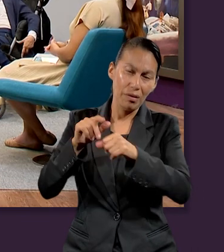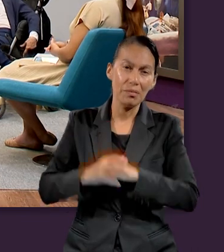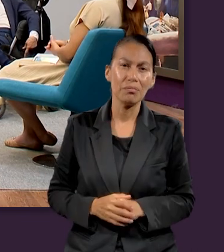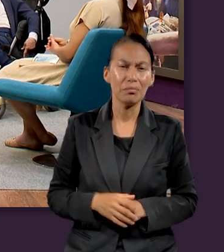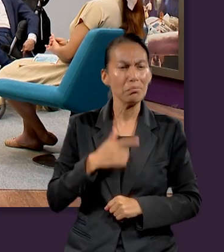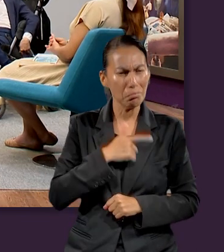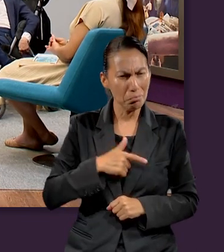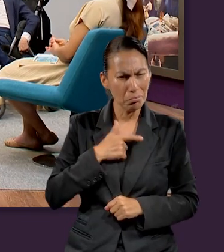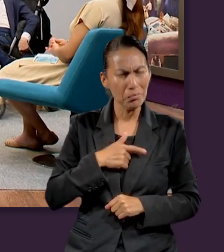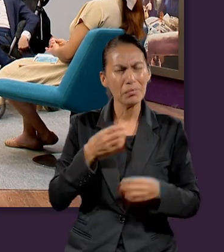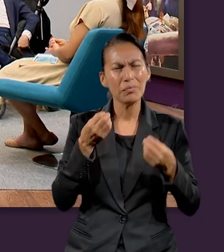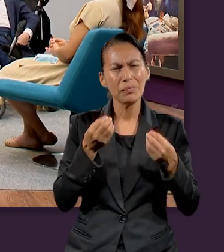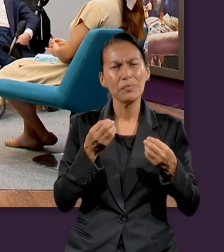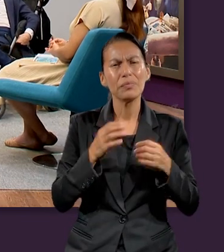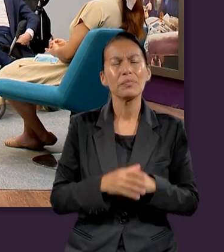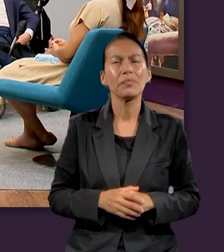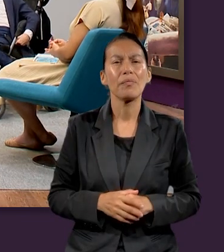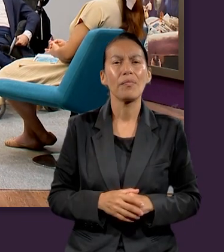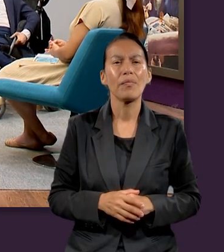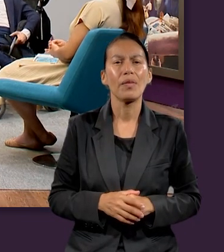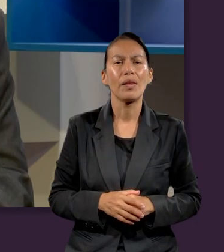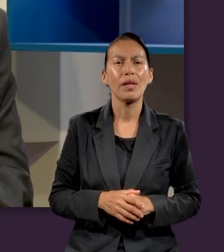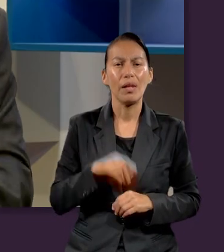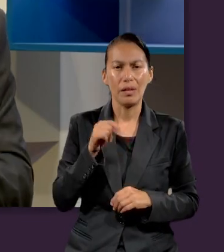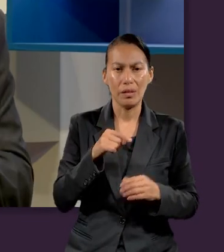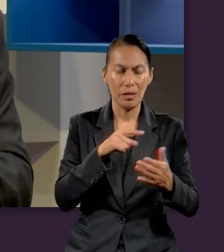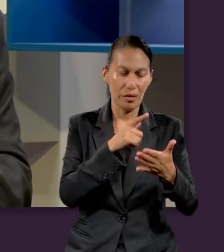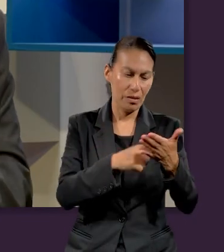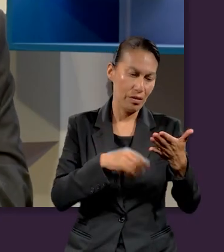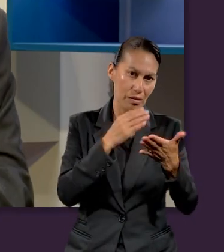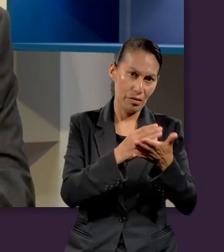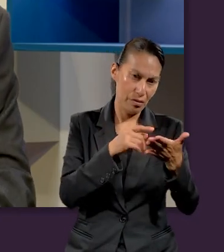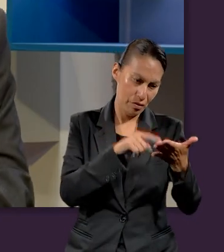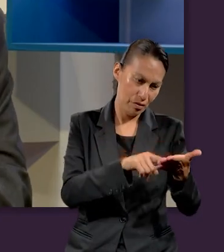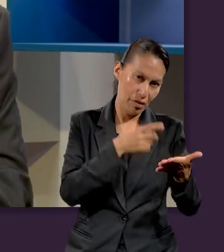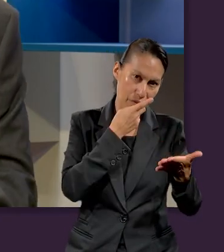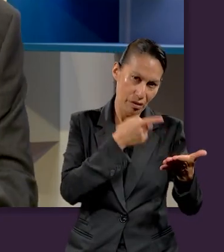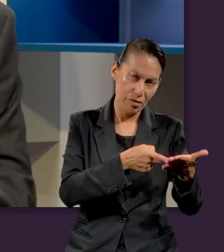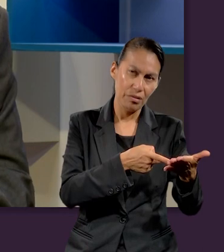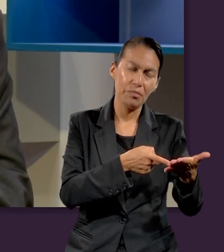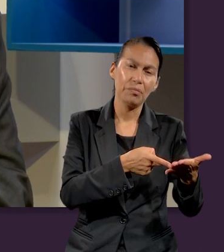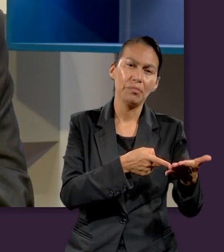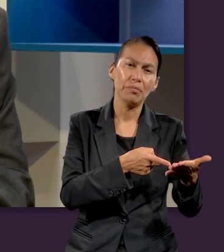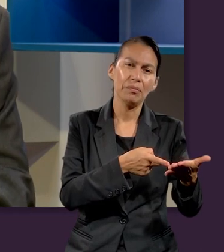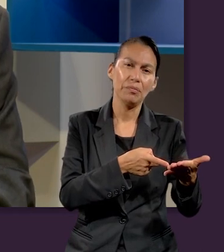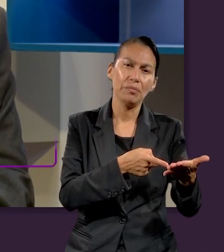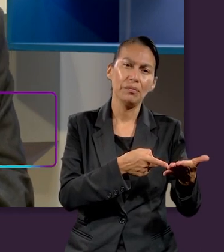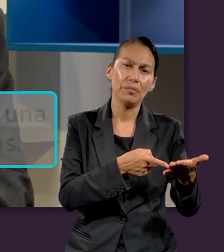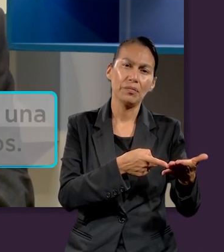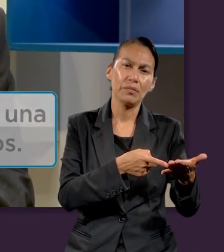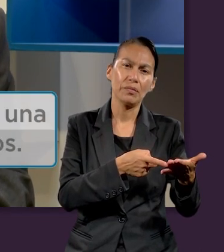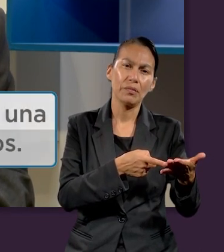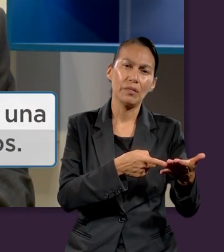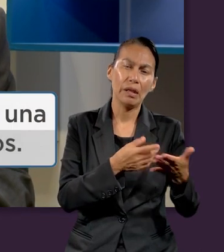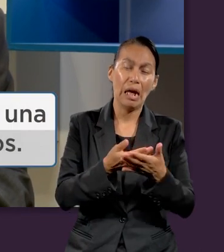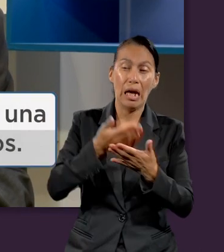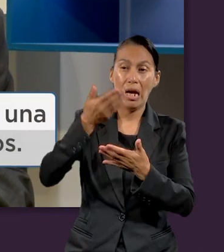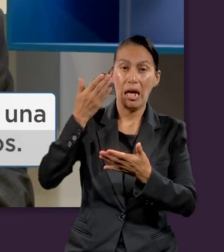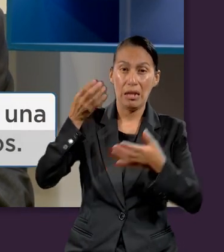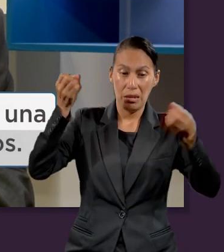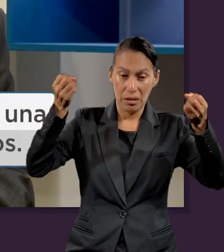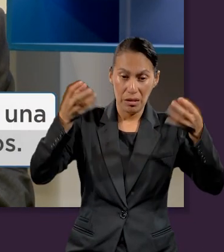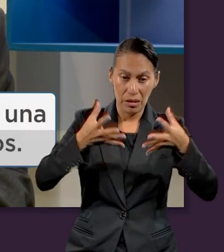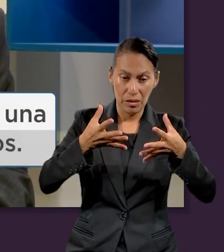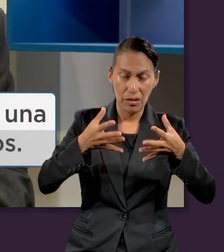Me gusta mucho una declaración que hace aquí el folleto de la lección. En la creación,